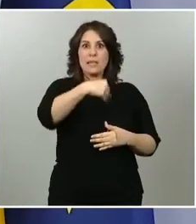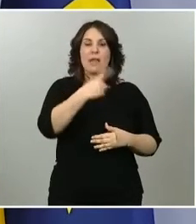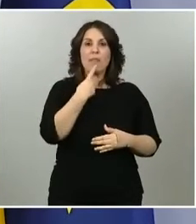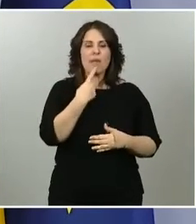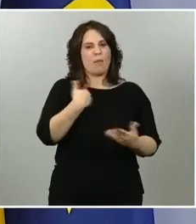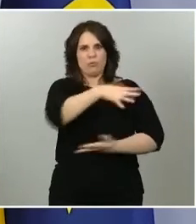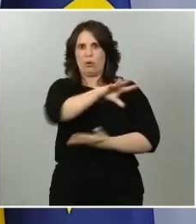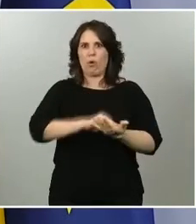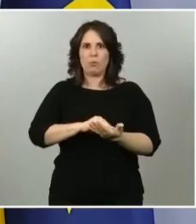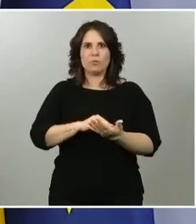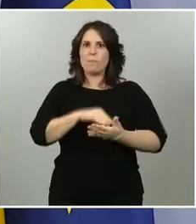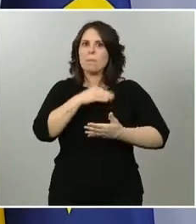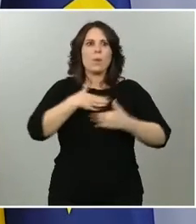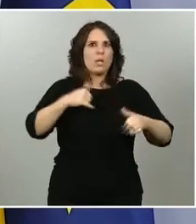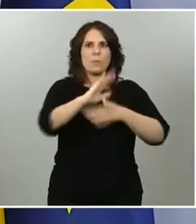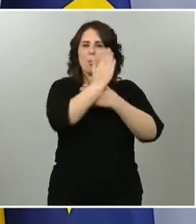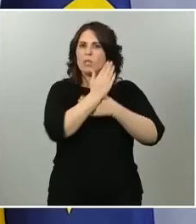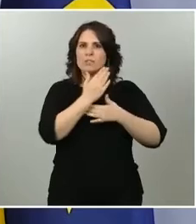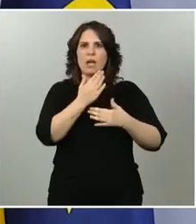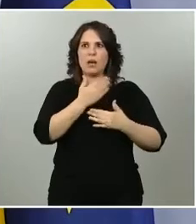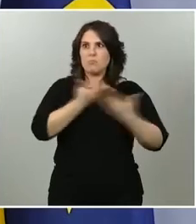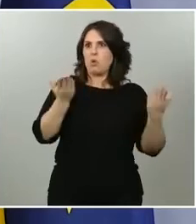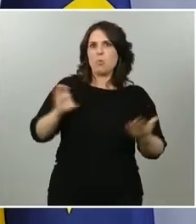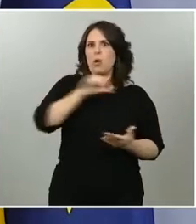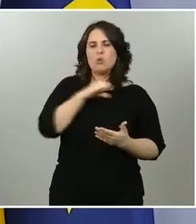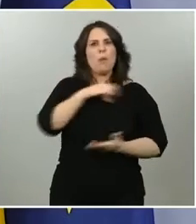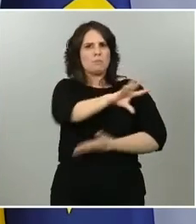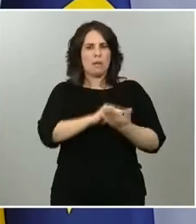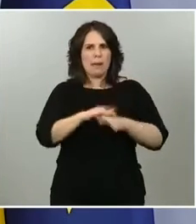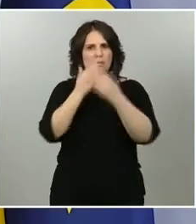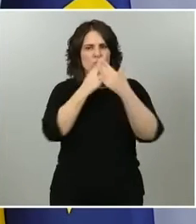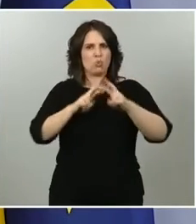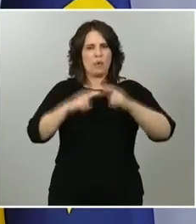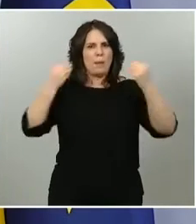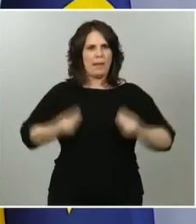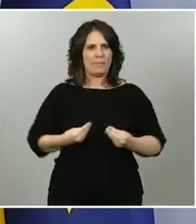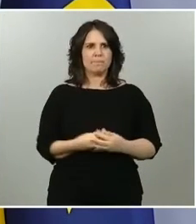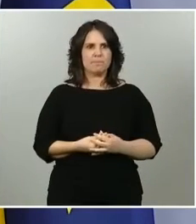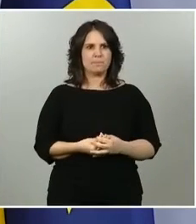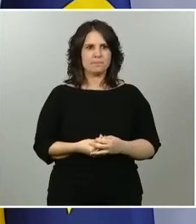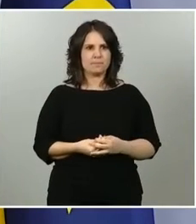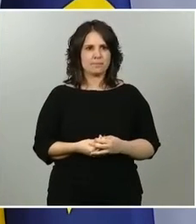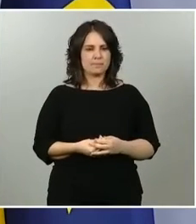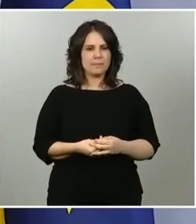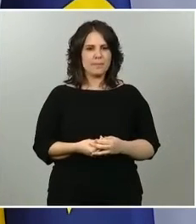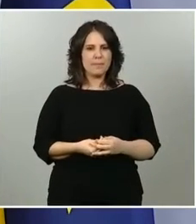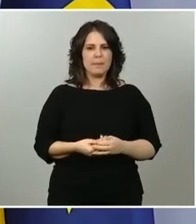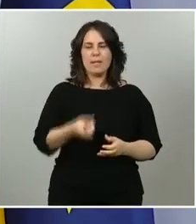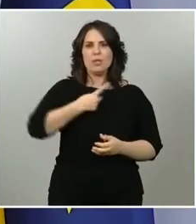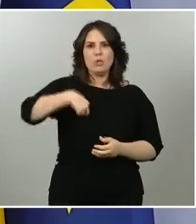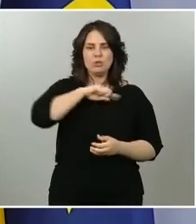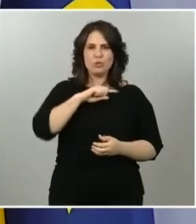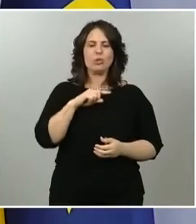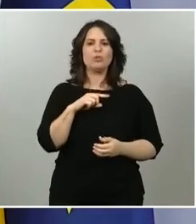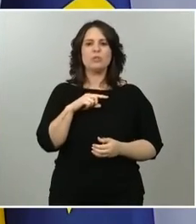propuesta que nos traslade cualquier otra comunidad autónoma. En principio, nosotros somos partidarios, digo, principio, vamos a estudiarlo todo, de mantener las